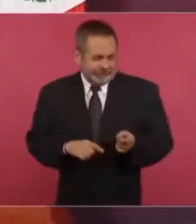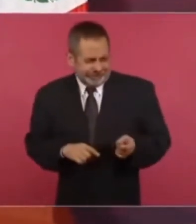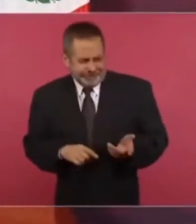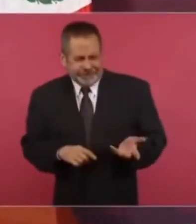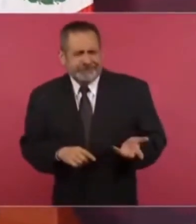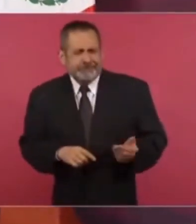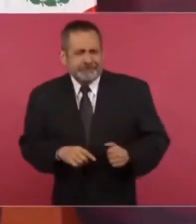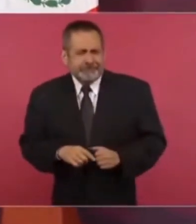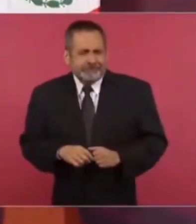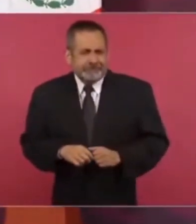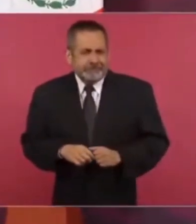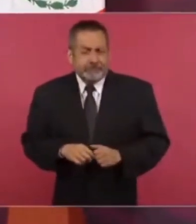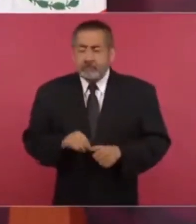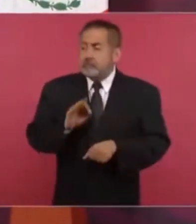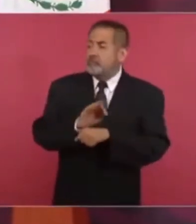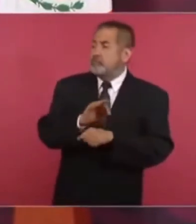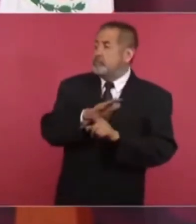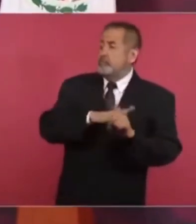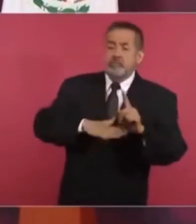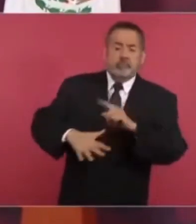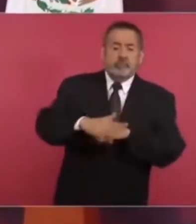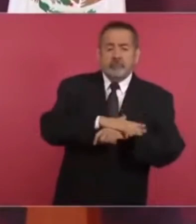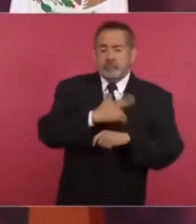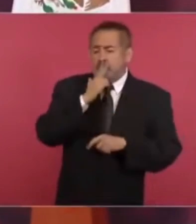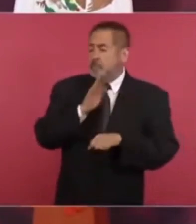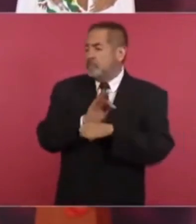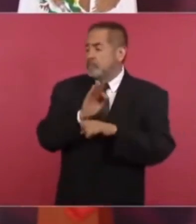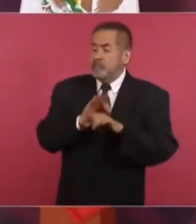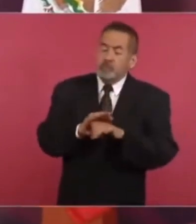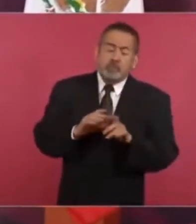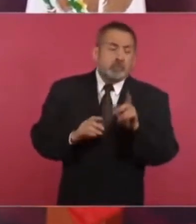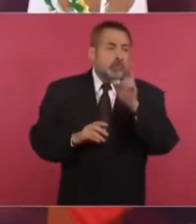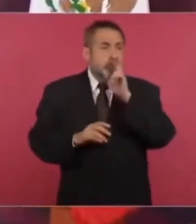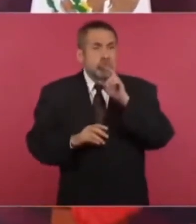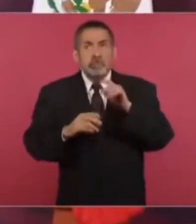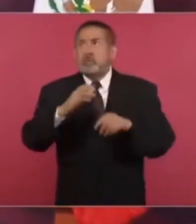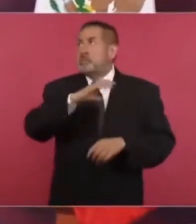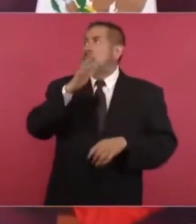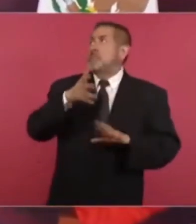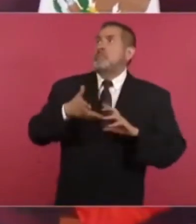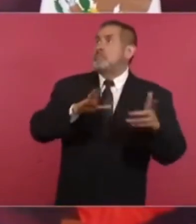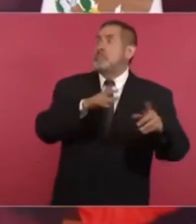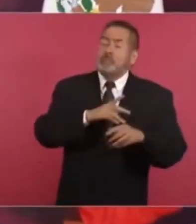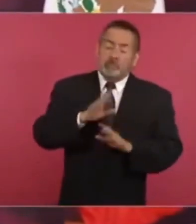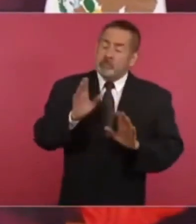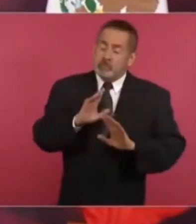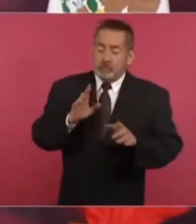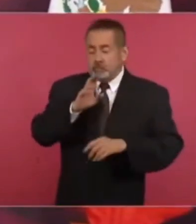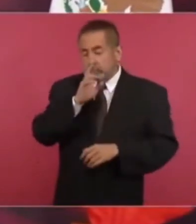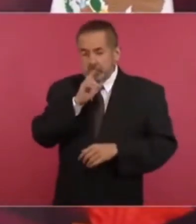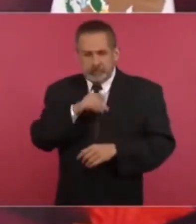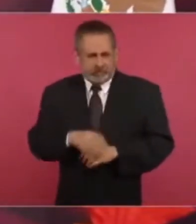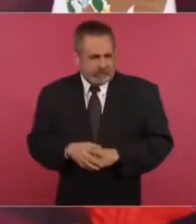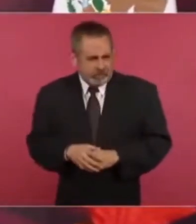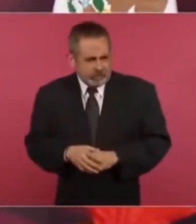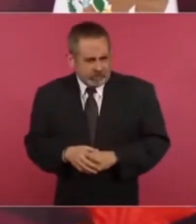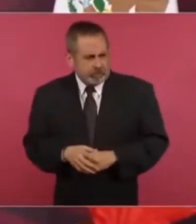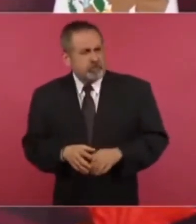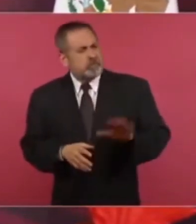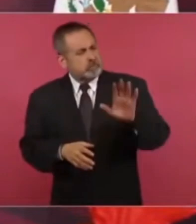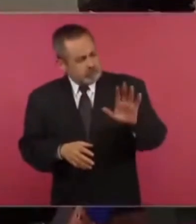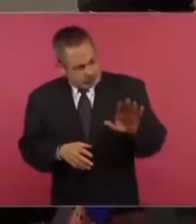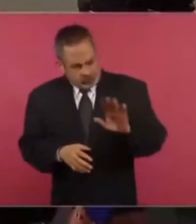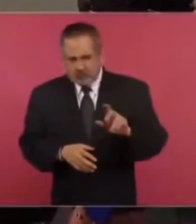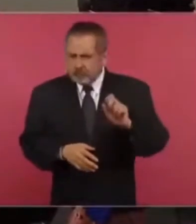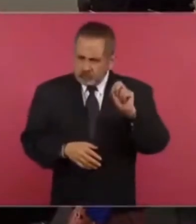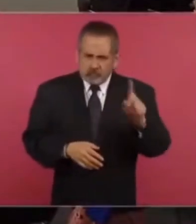del medio ambiente y que les preocupa mucho el cambio climático les planteamos a